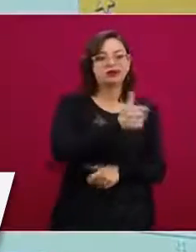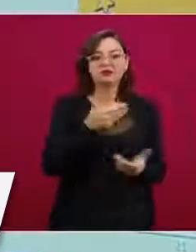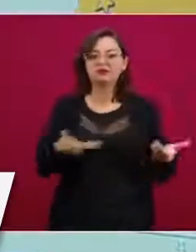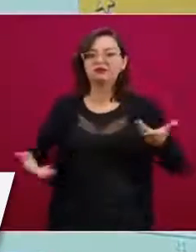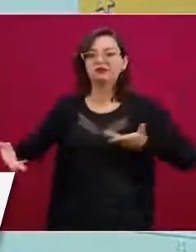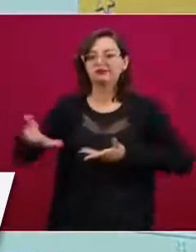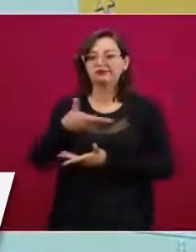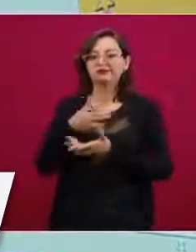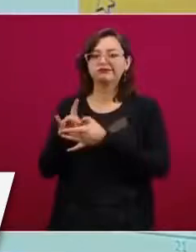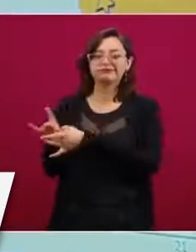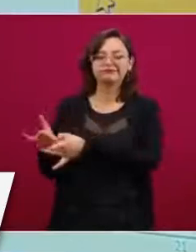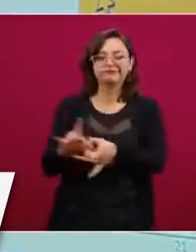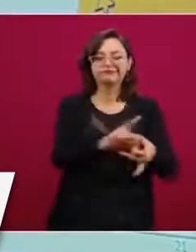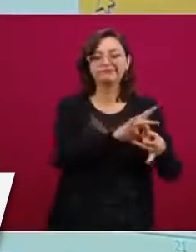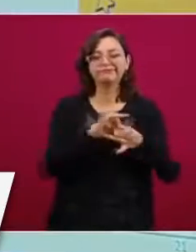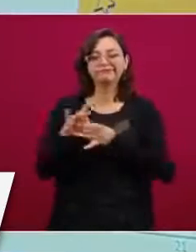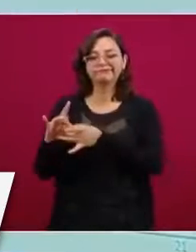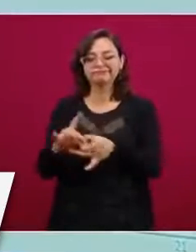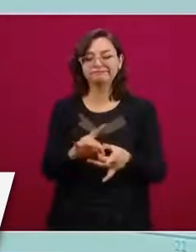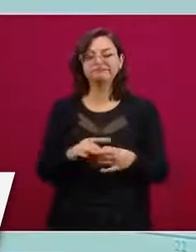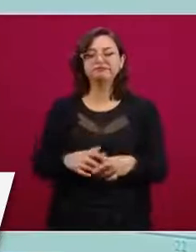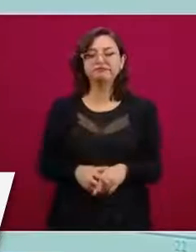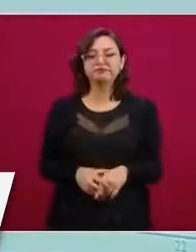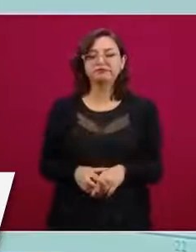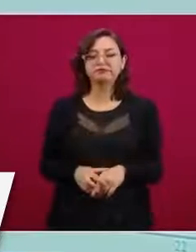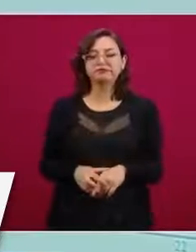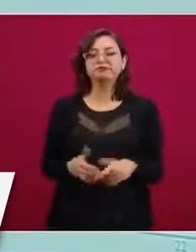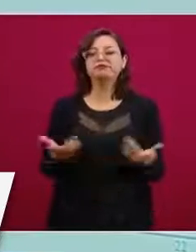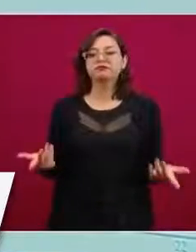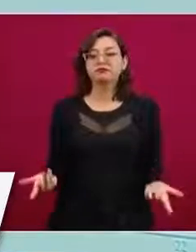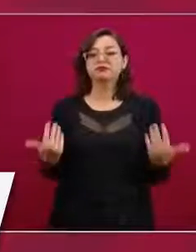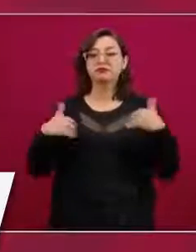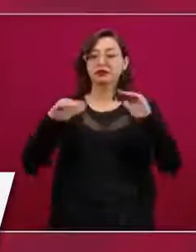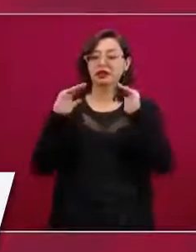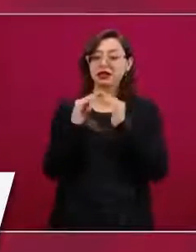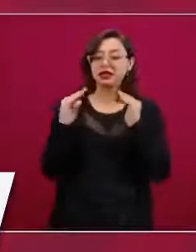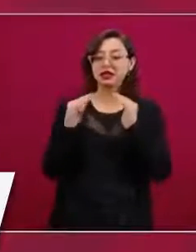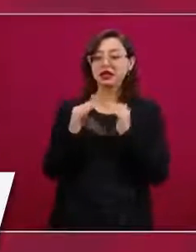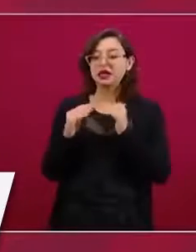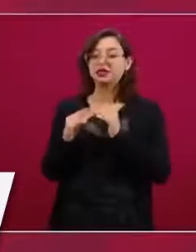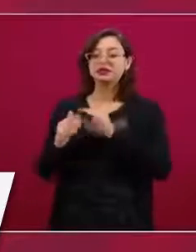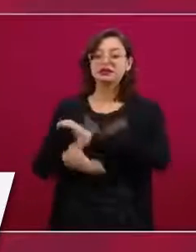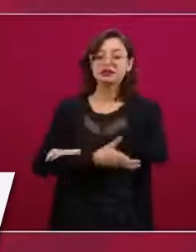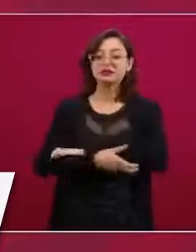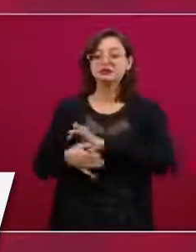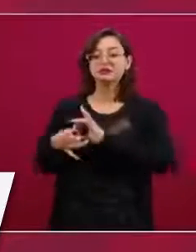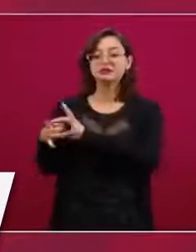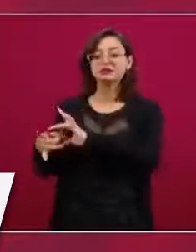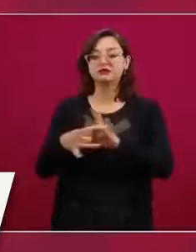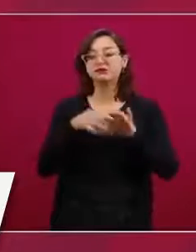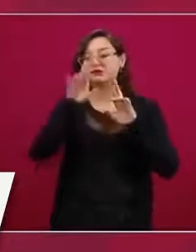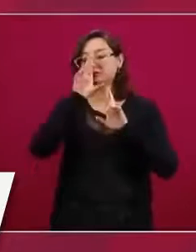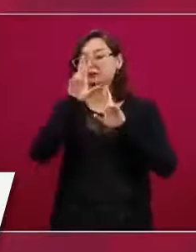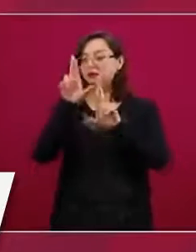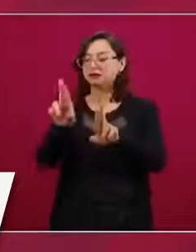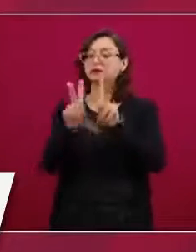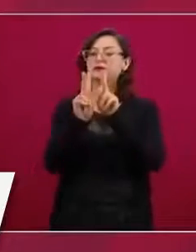salir más unidos. Vamos a practicar en casa la solidaridad y la cultura de respeto y paz.